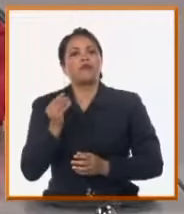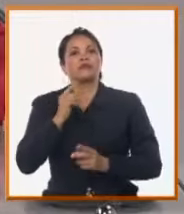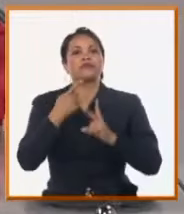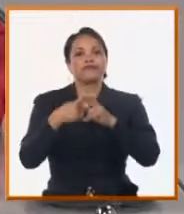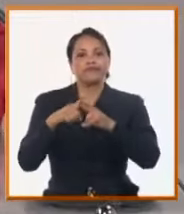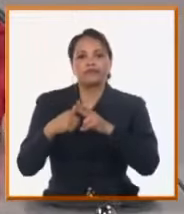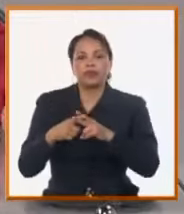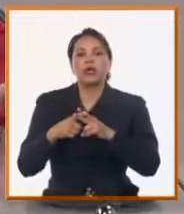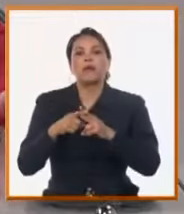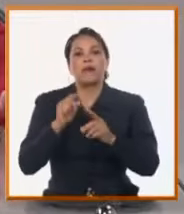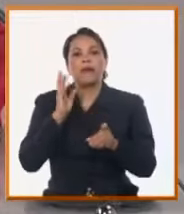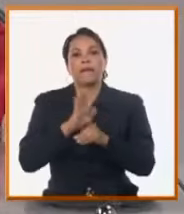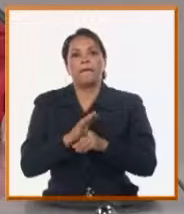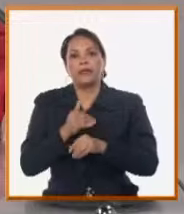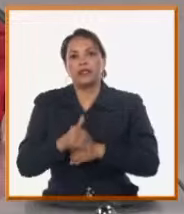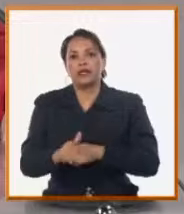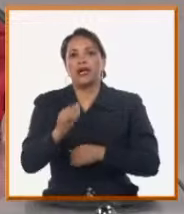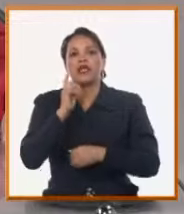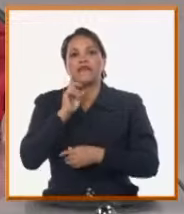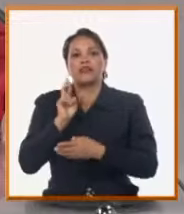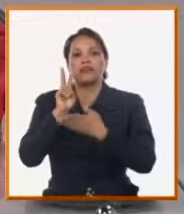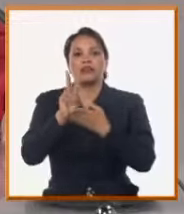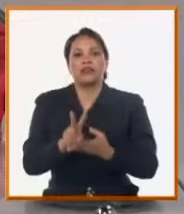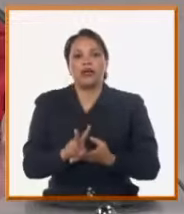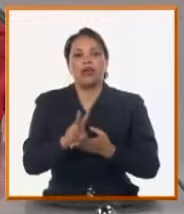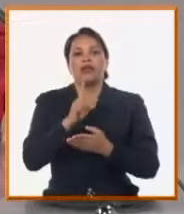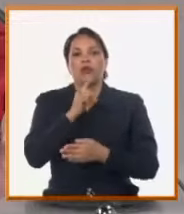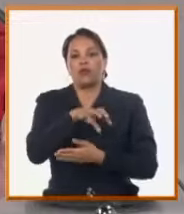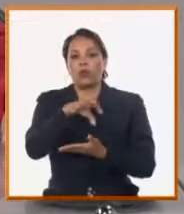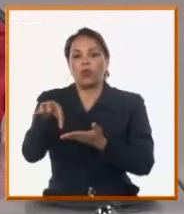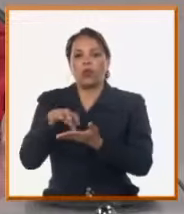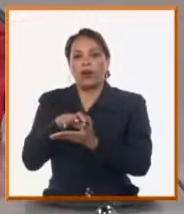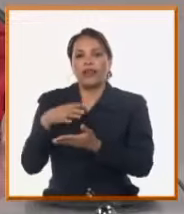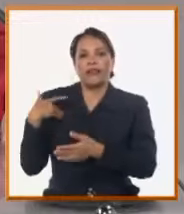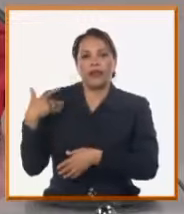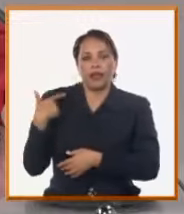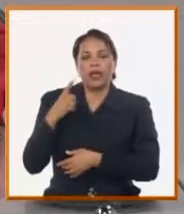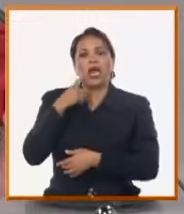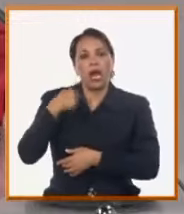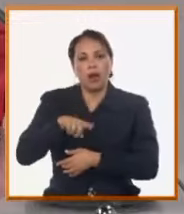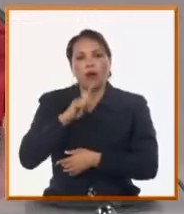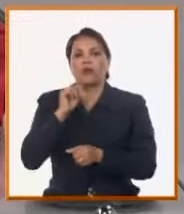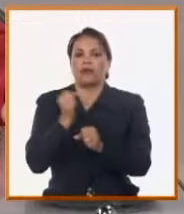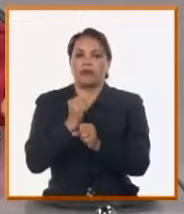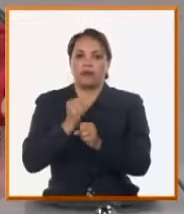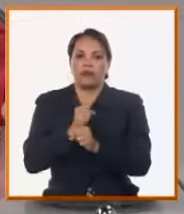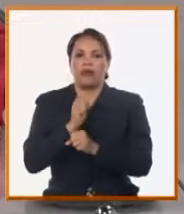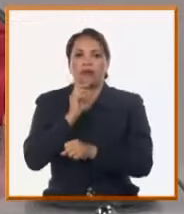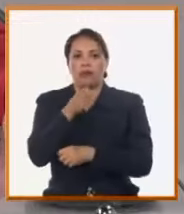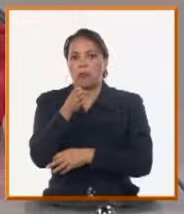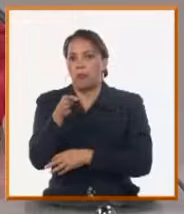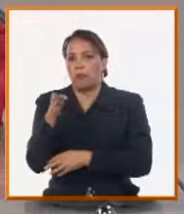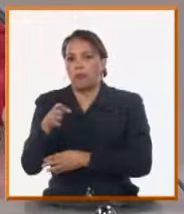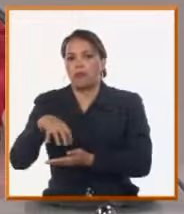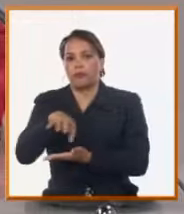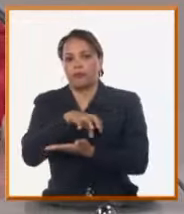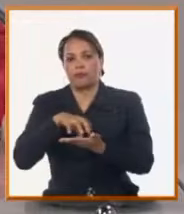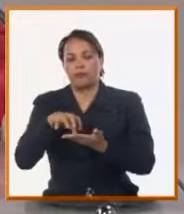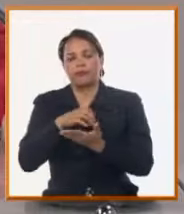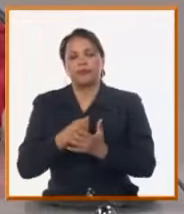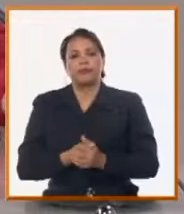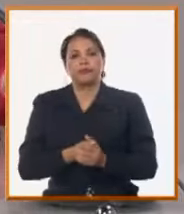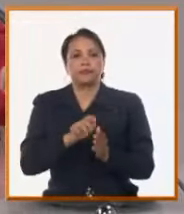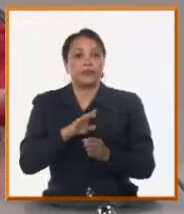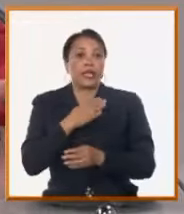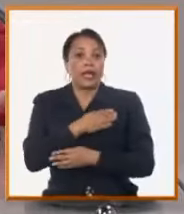visitaremos caso por caso y daremos cada una de las respuestas en su momento. Es importante explicar que la